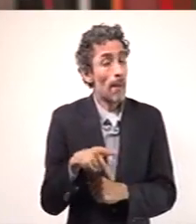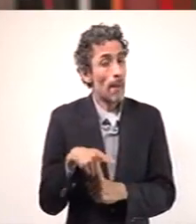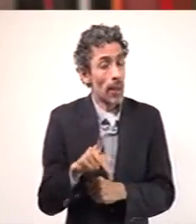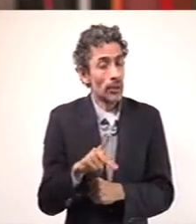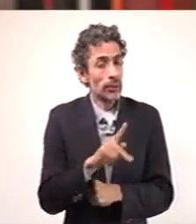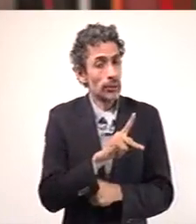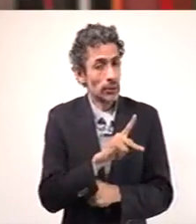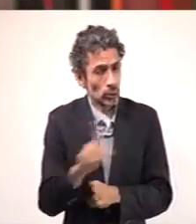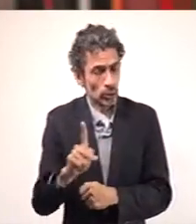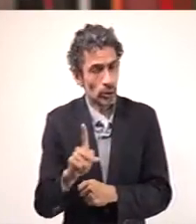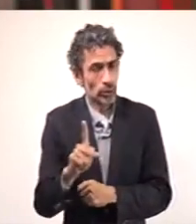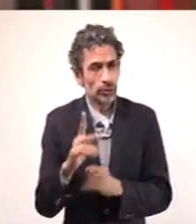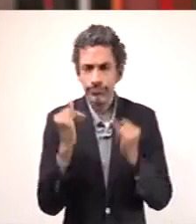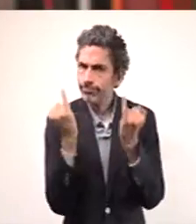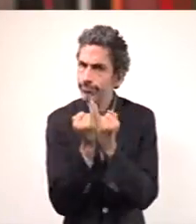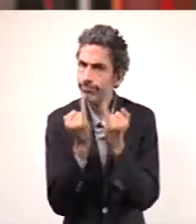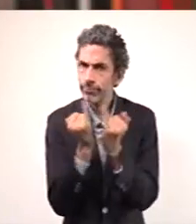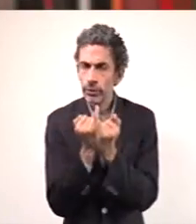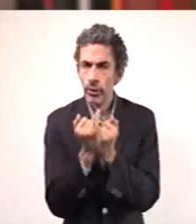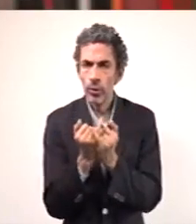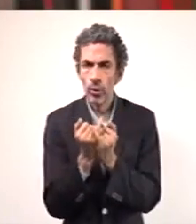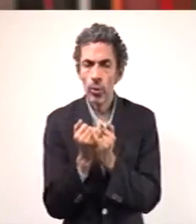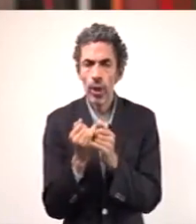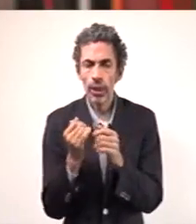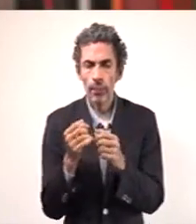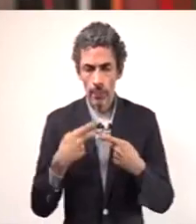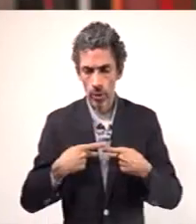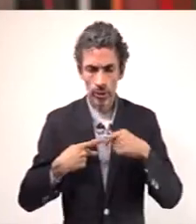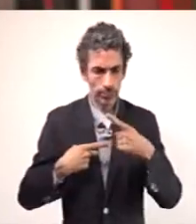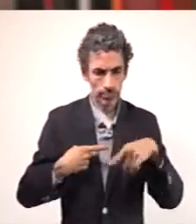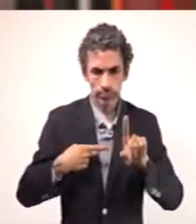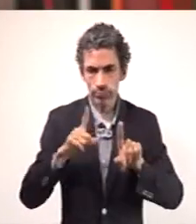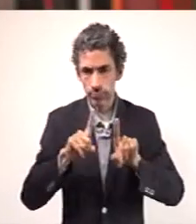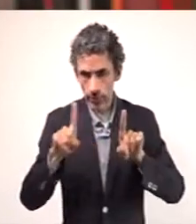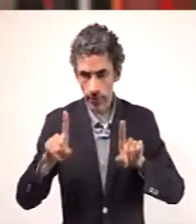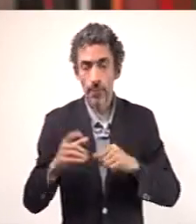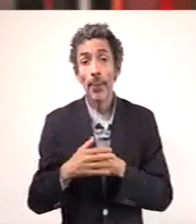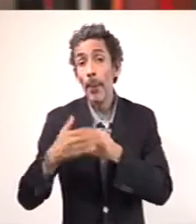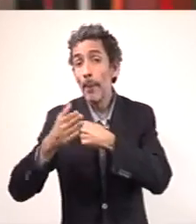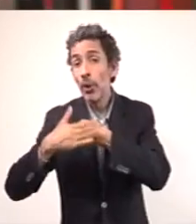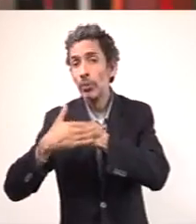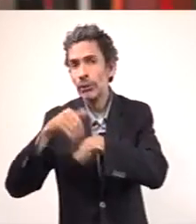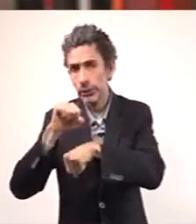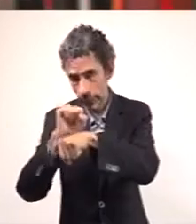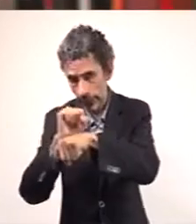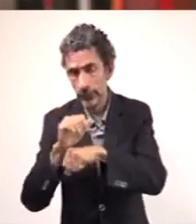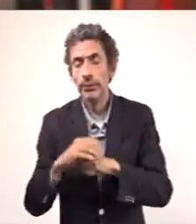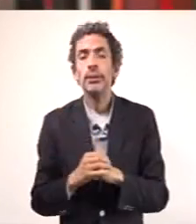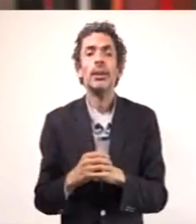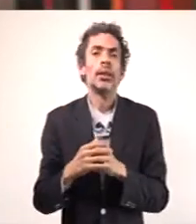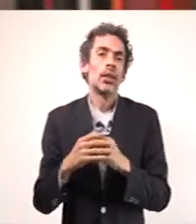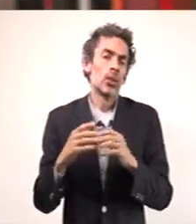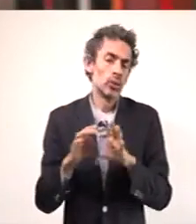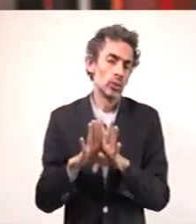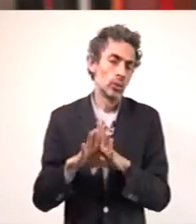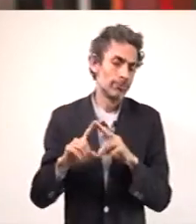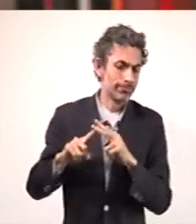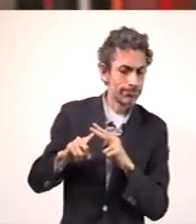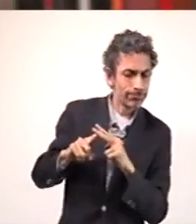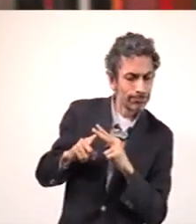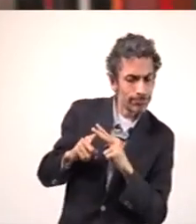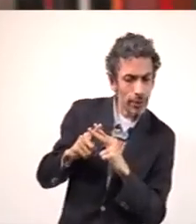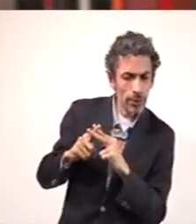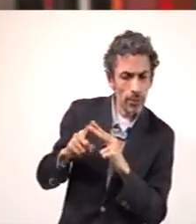seguimos responsablemente con las medidas de distanciamiento físico, en las próximas semanas podremos